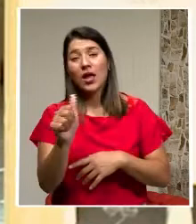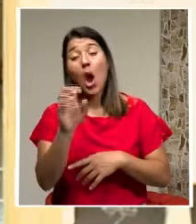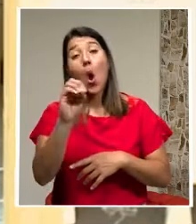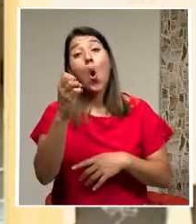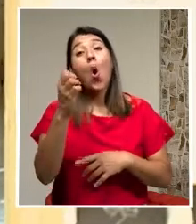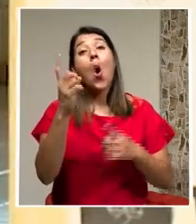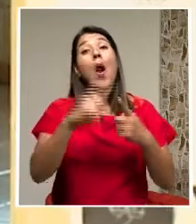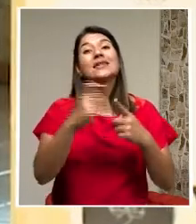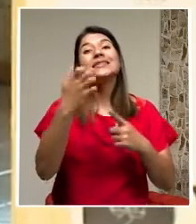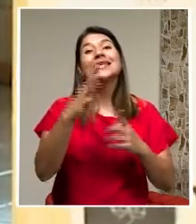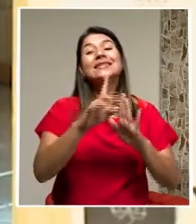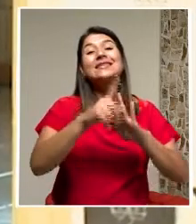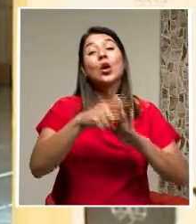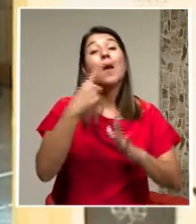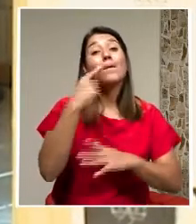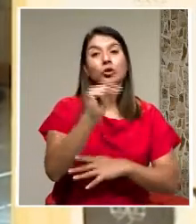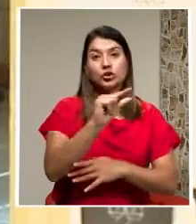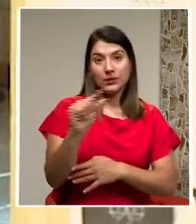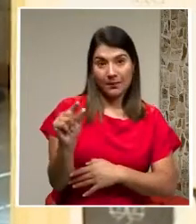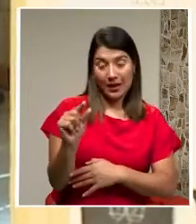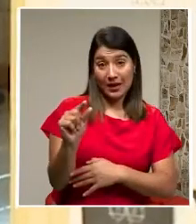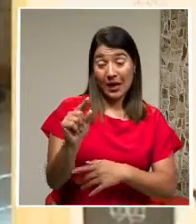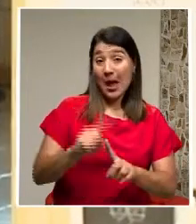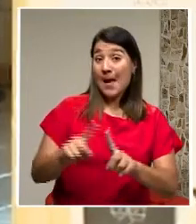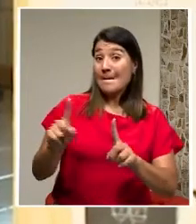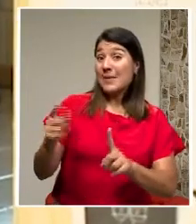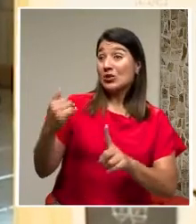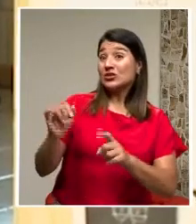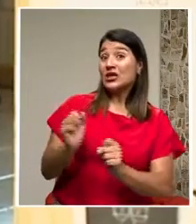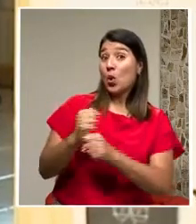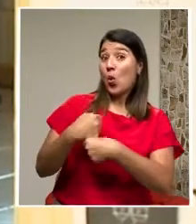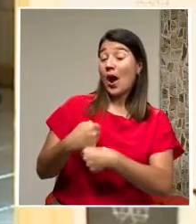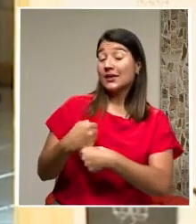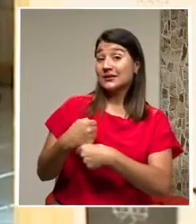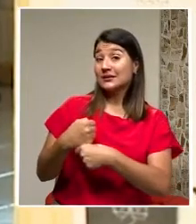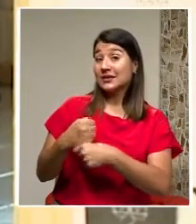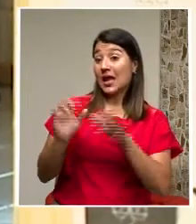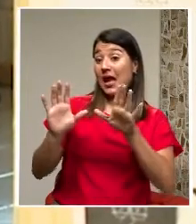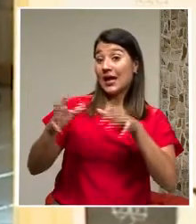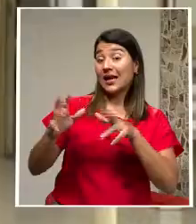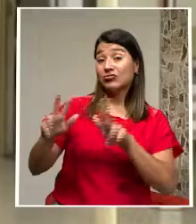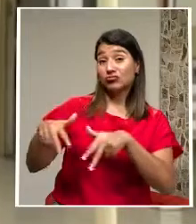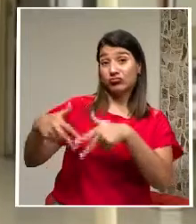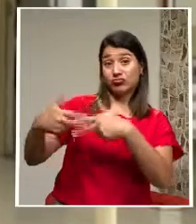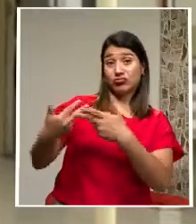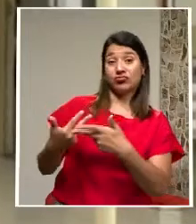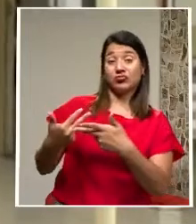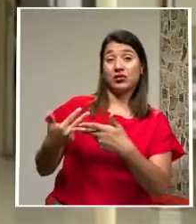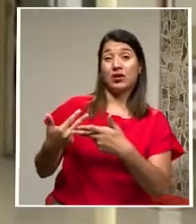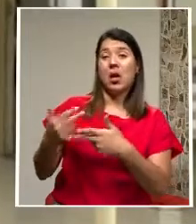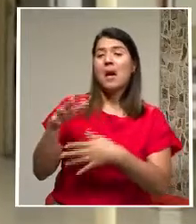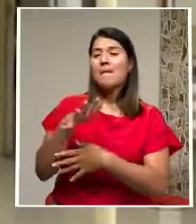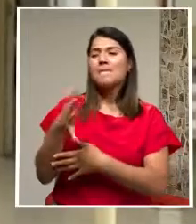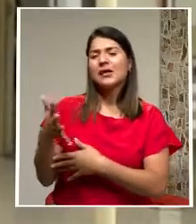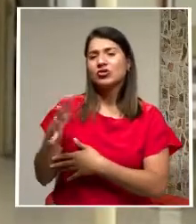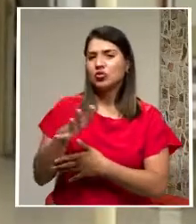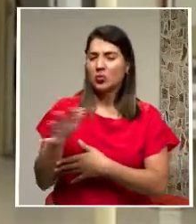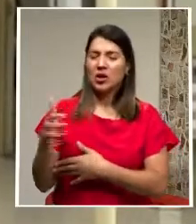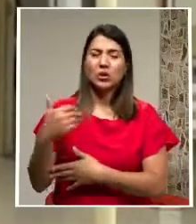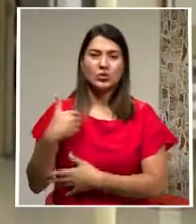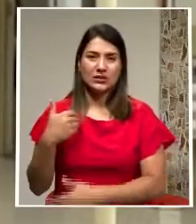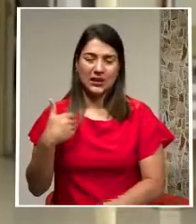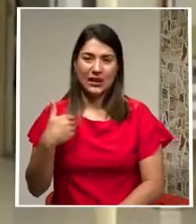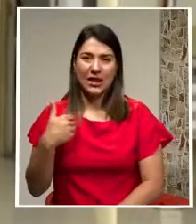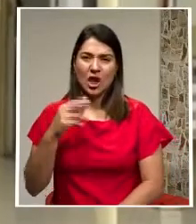De presencialidad Por semana Mientras que Si eso se compara Con los Con los espacios De virtualidad En promedio general Ronda